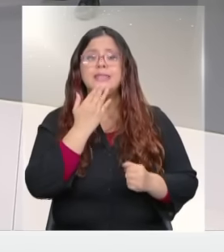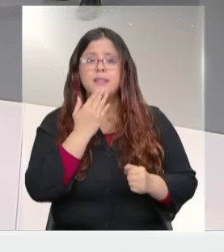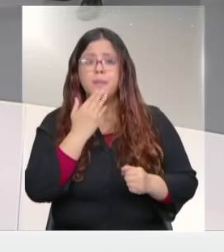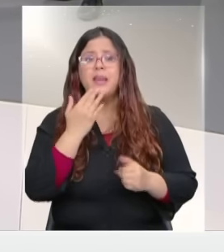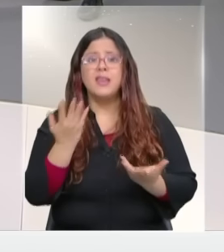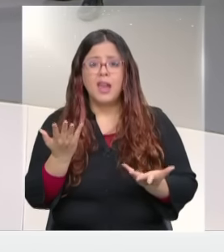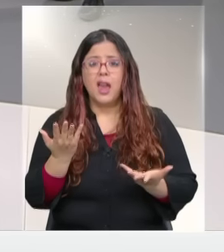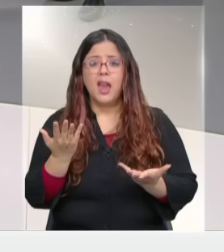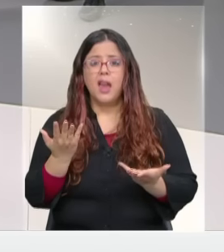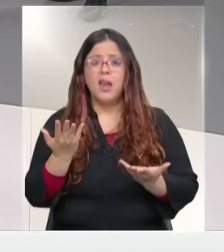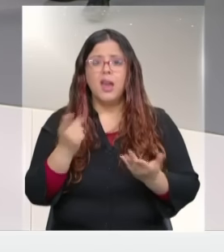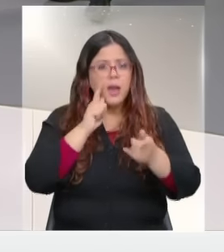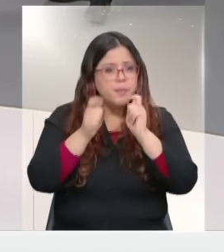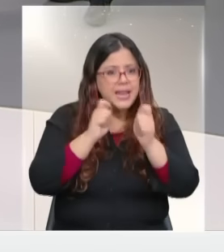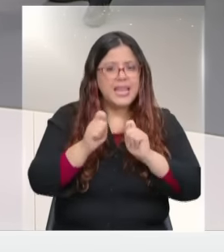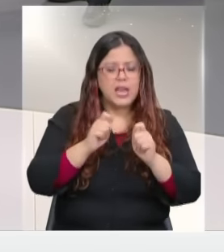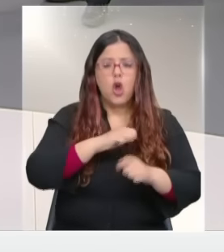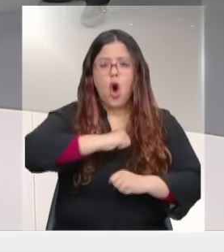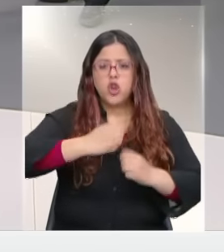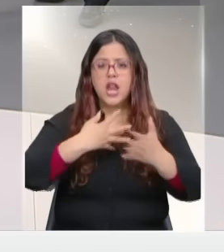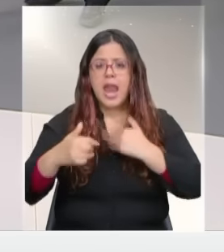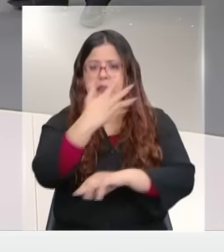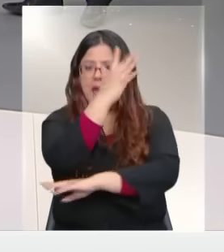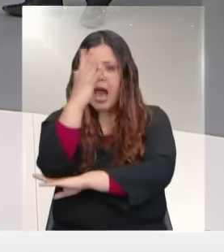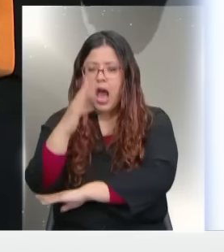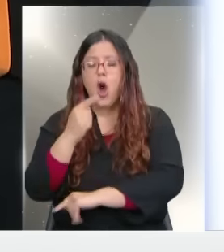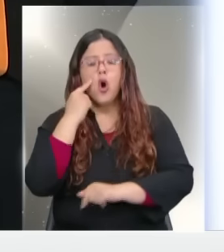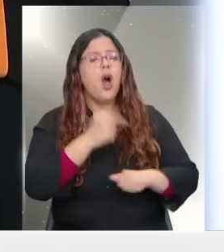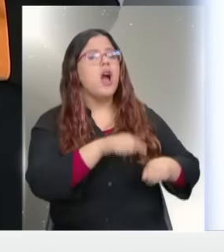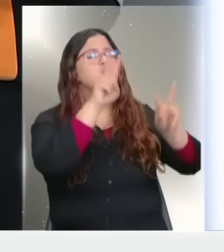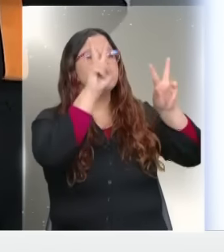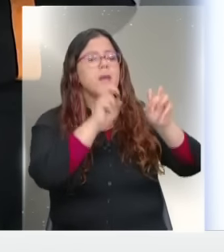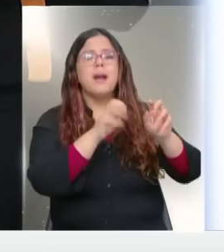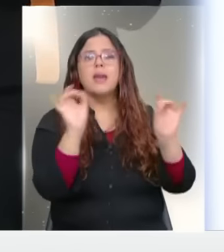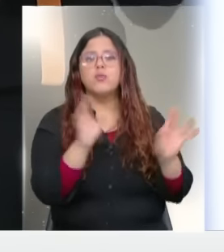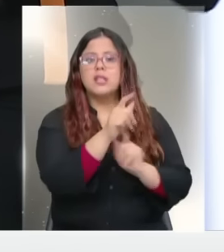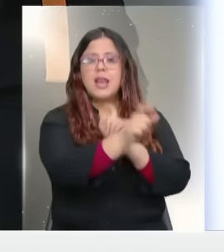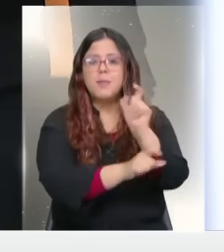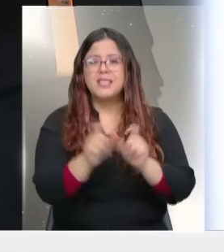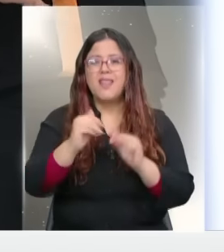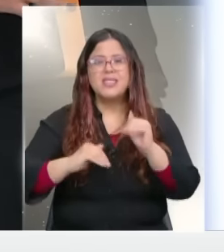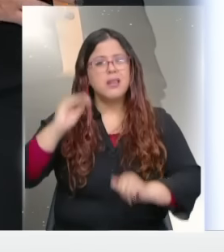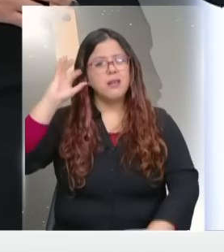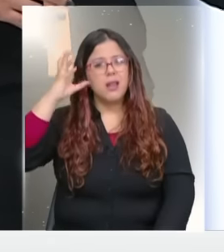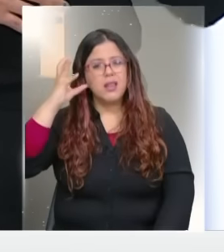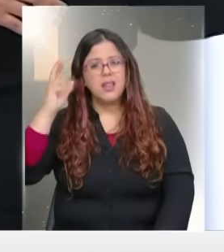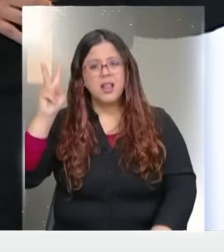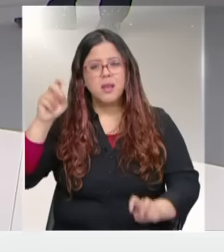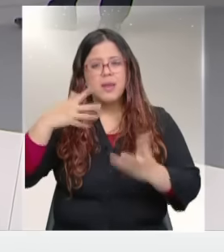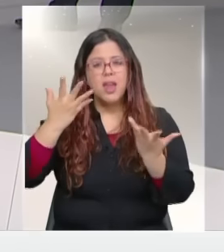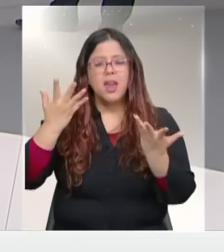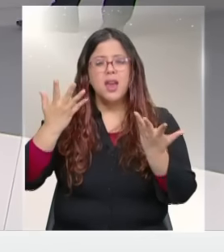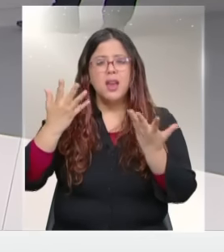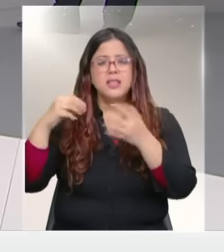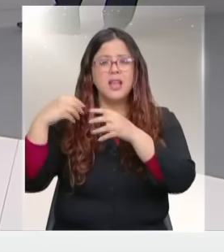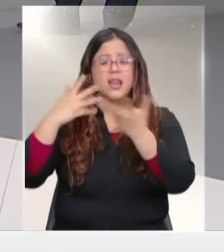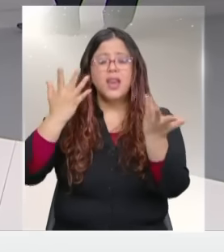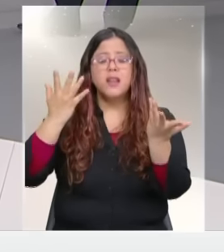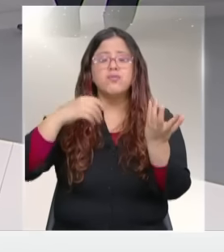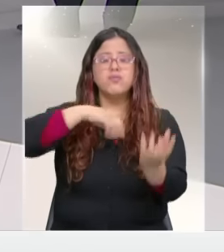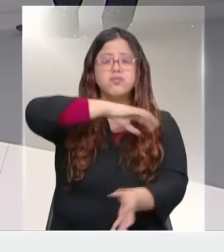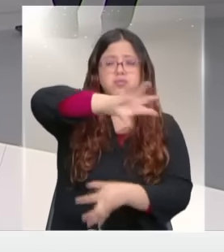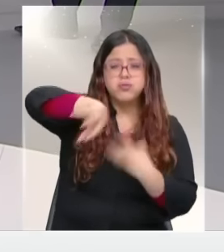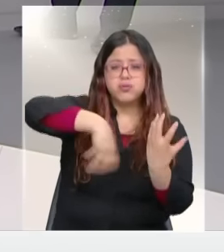jugar y desafiar a la naturaleza. Totalmente. Y además hay un elemento, Alejandro, que parece que la gente a veces no entiende respecto a los huracanes. Los efectos del